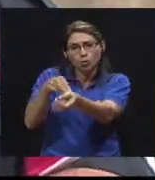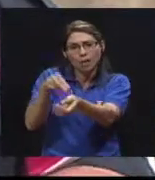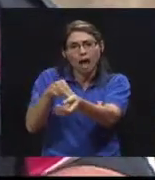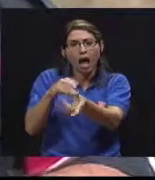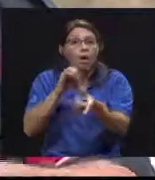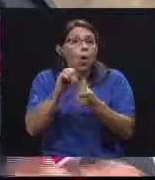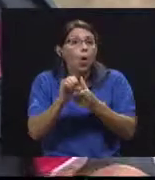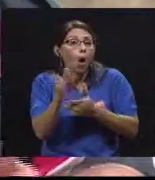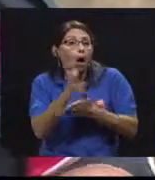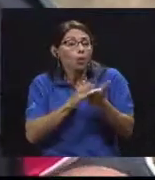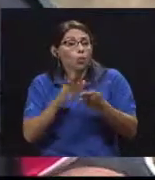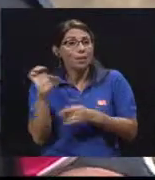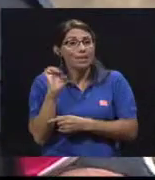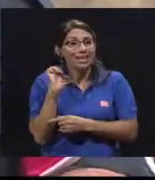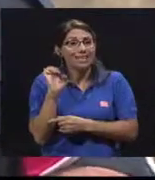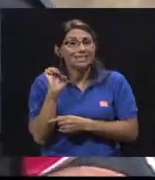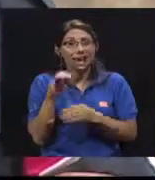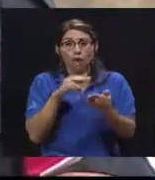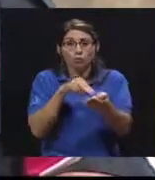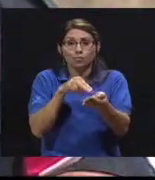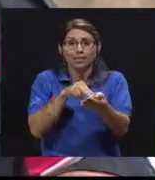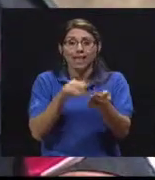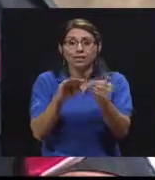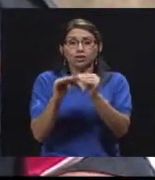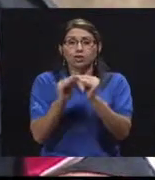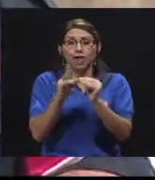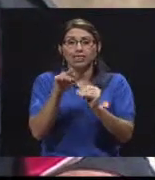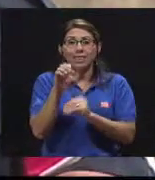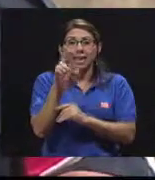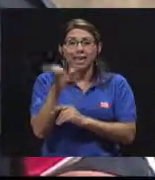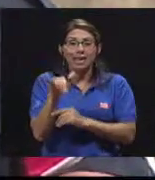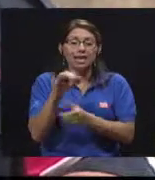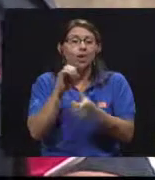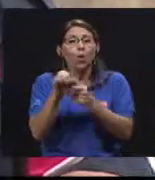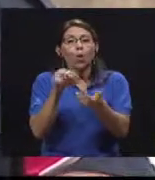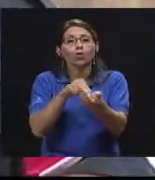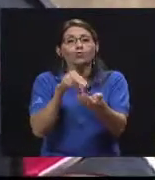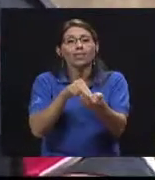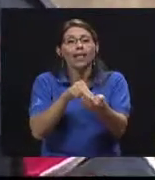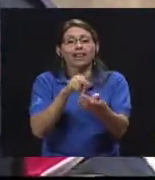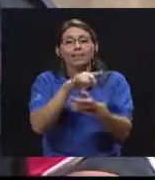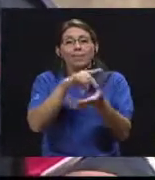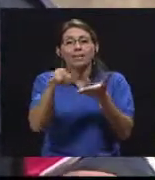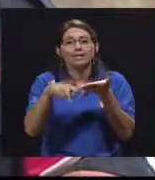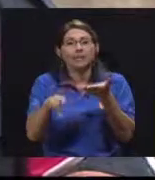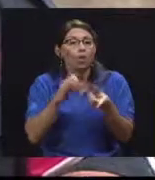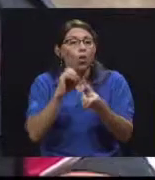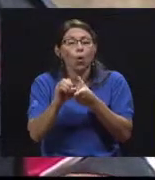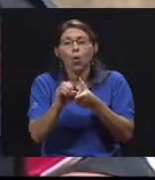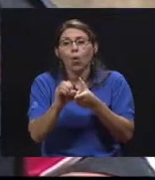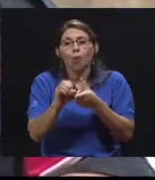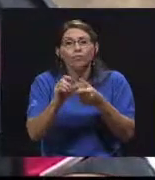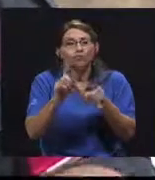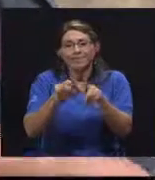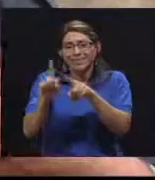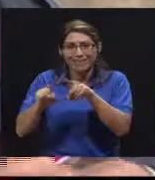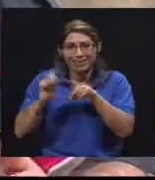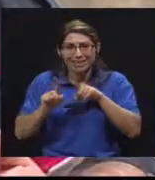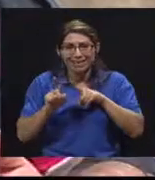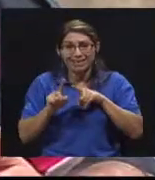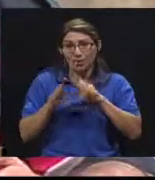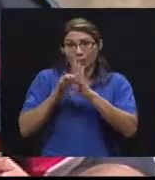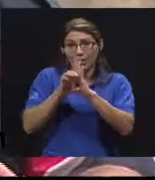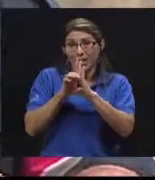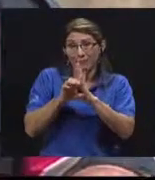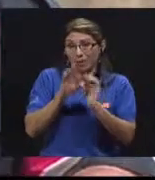de emergencia al Hospital de Ciudad Neyli necesite trasladar al de Pérez y León, o al Max Feralta, o al Calderón Guardia, ese